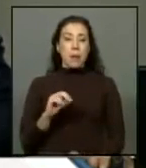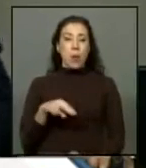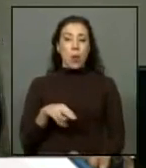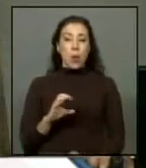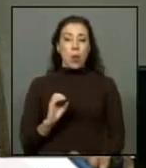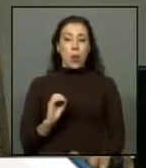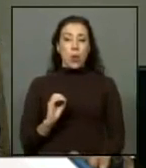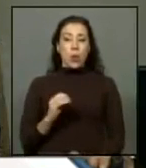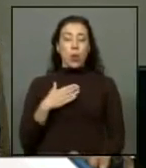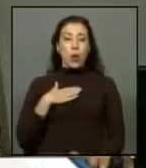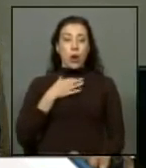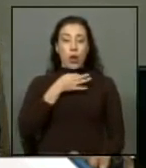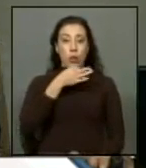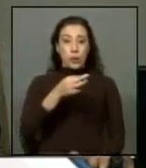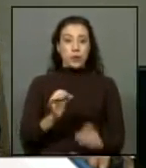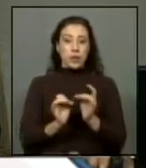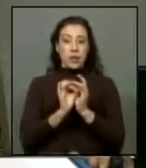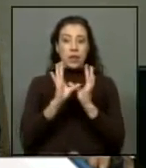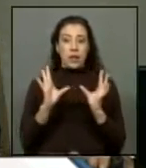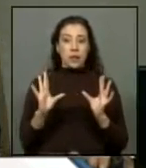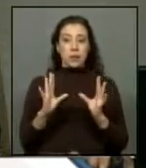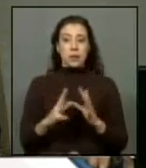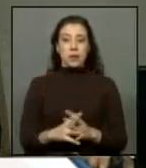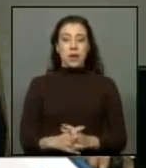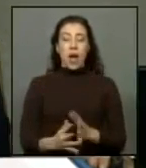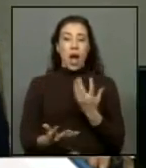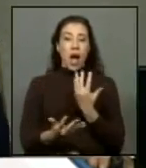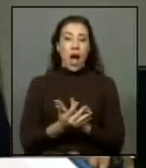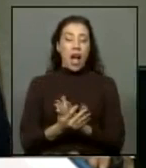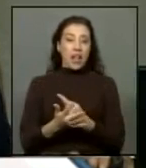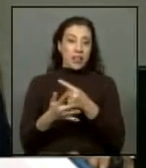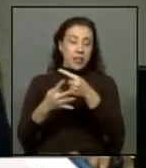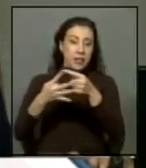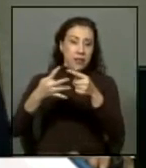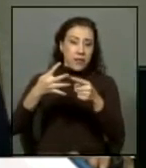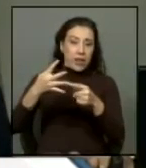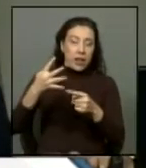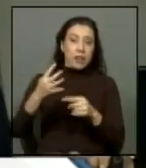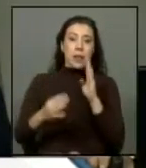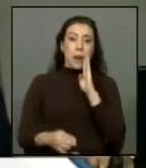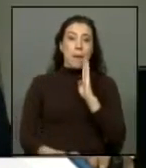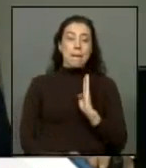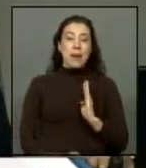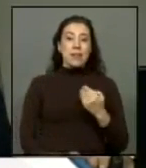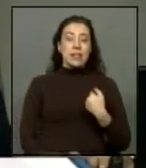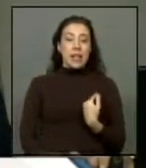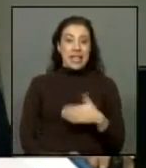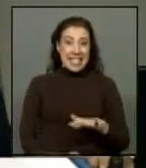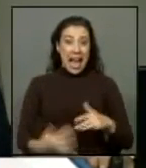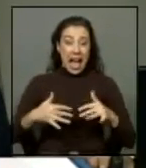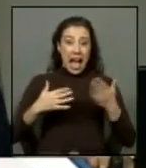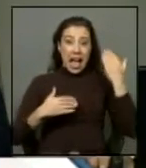yo quiero ser muy claro hay una serie de beneficios que se han entregado